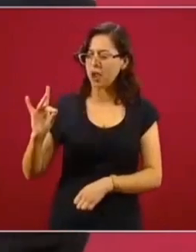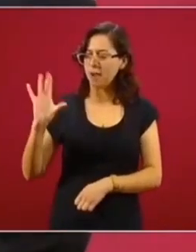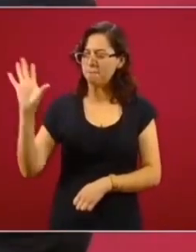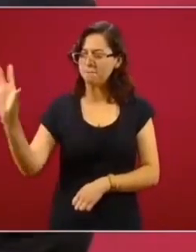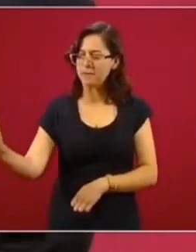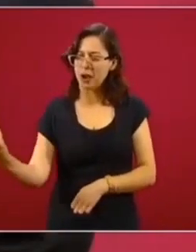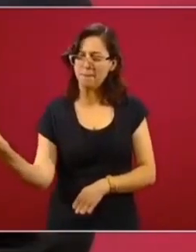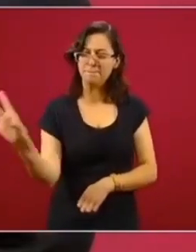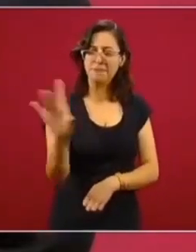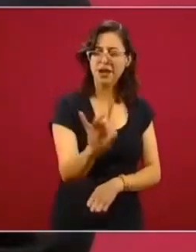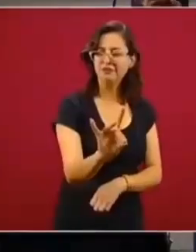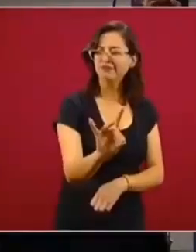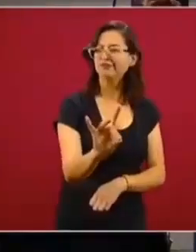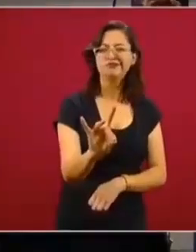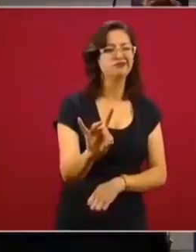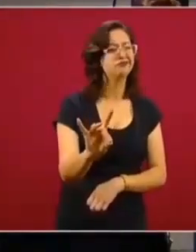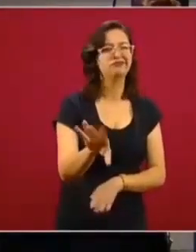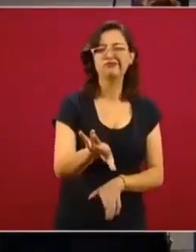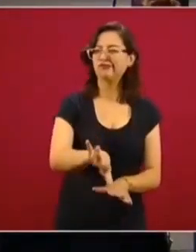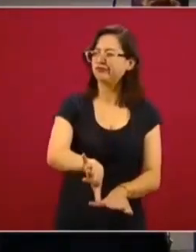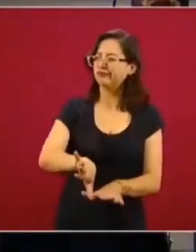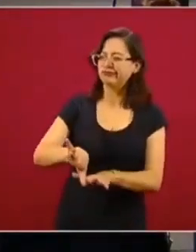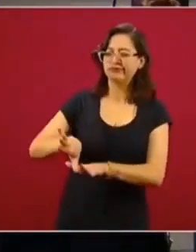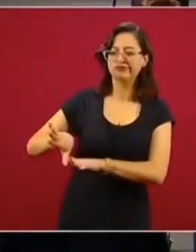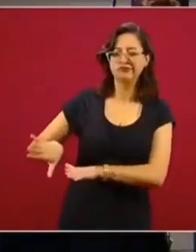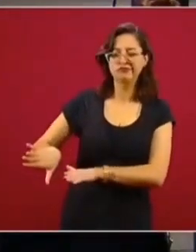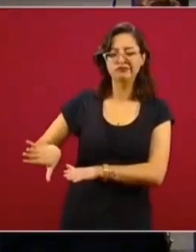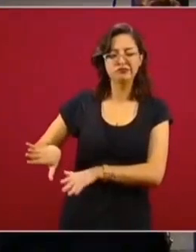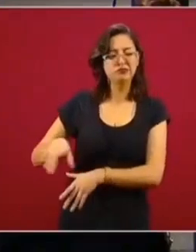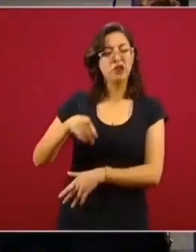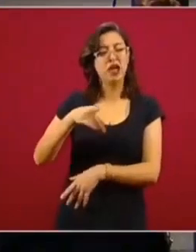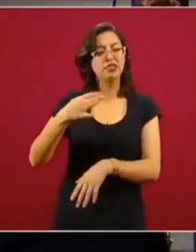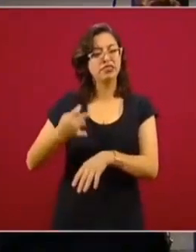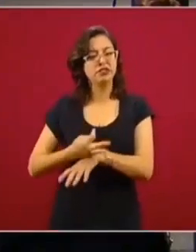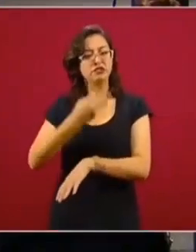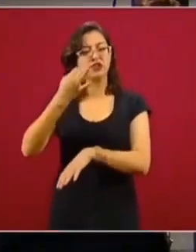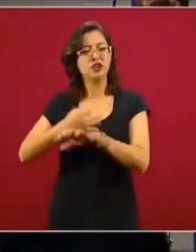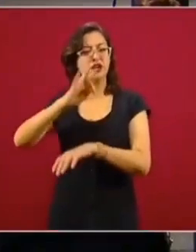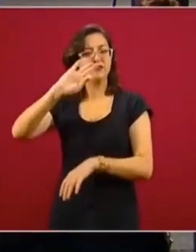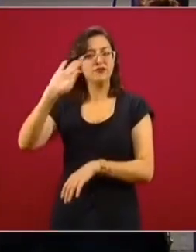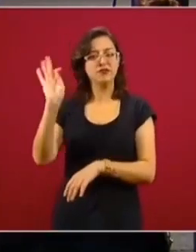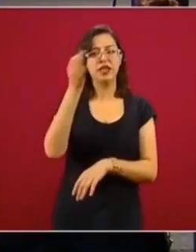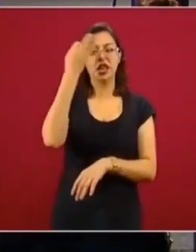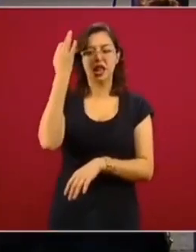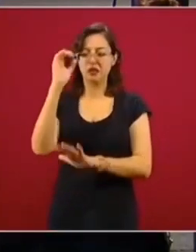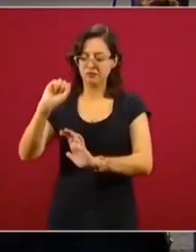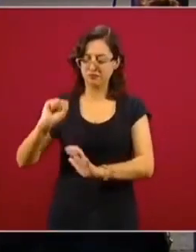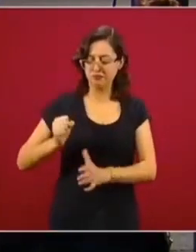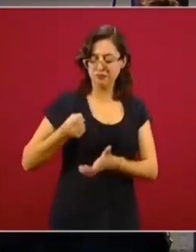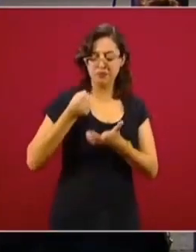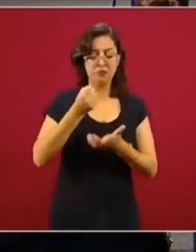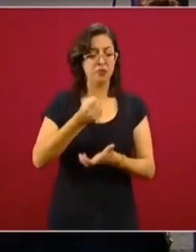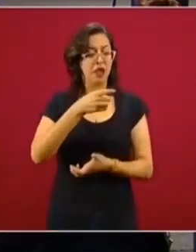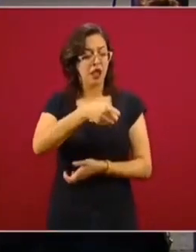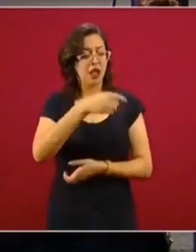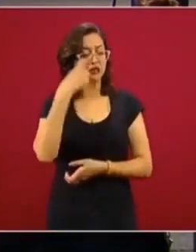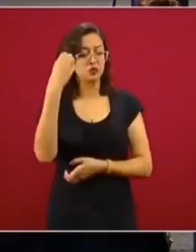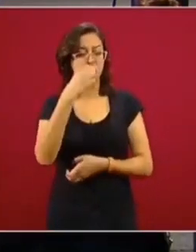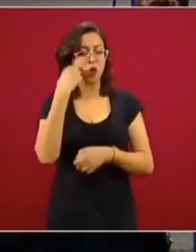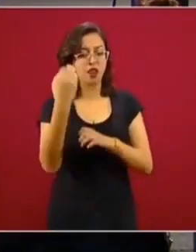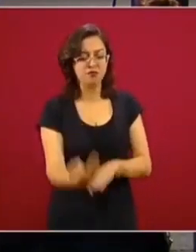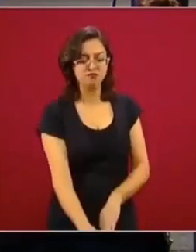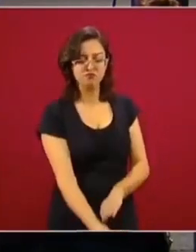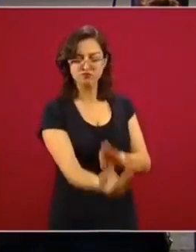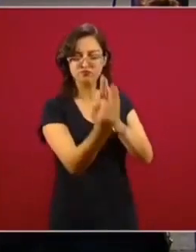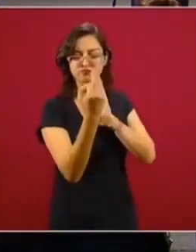la tesorería de la federación a la escuela, a la sociedad de padres de